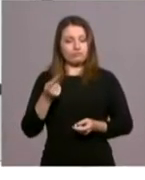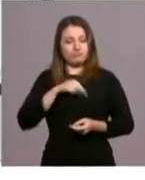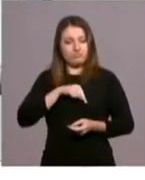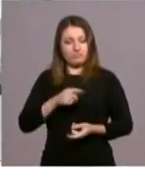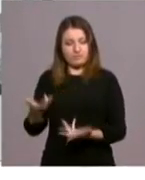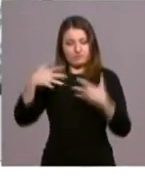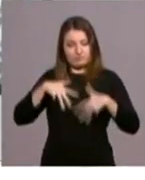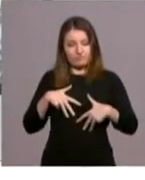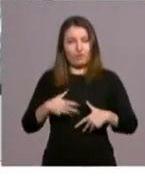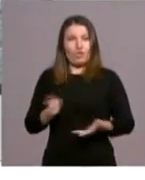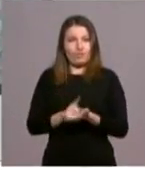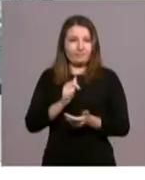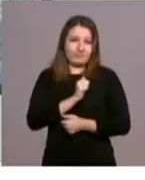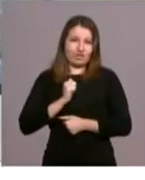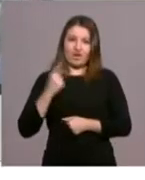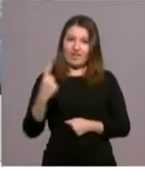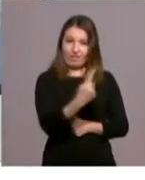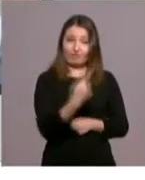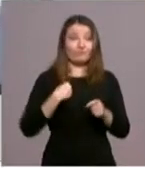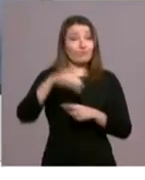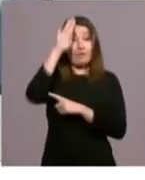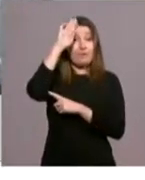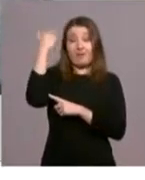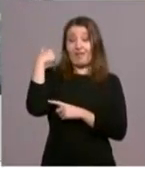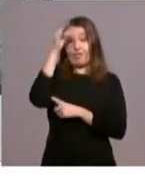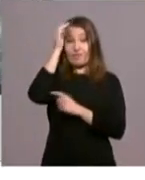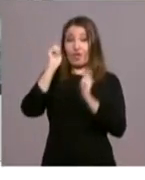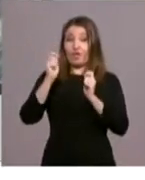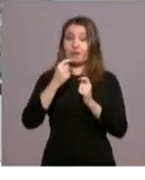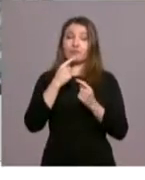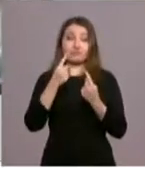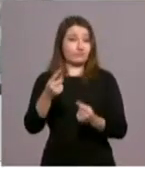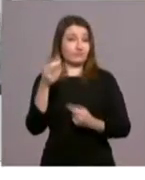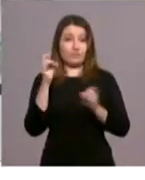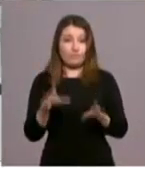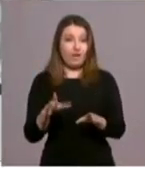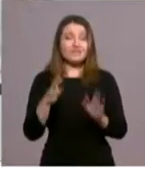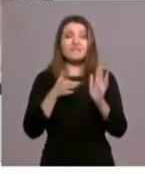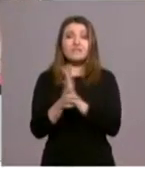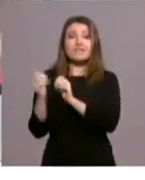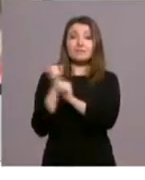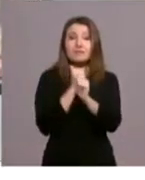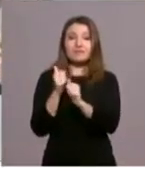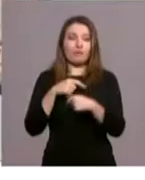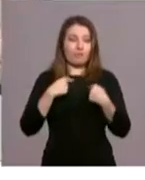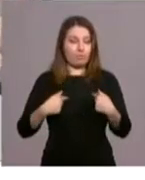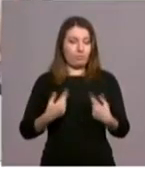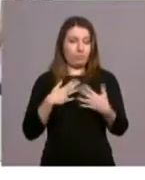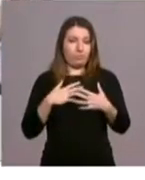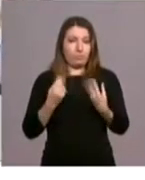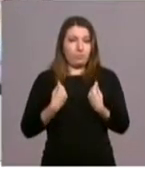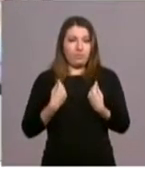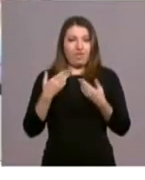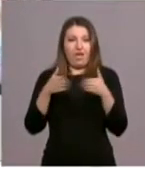Domingo de Ramos, así claramente lo expresaba el Papa. Y yo creo que eso, la Semana Santa es abrir nuestras vidas a Jesús.